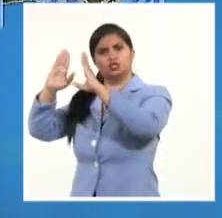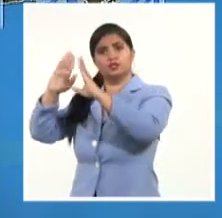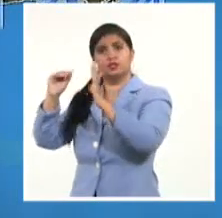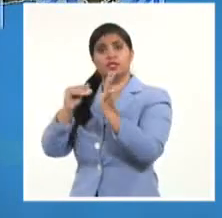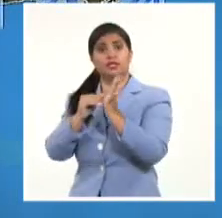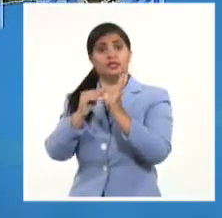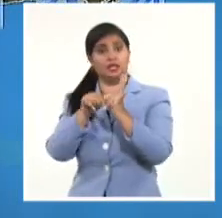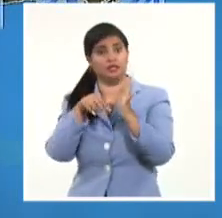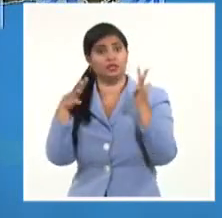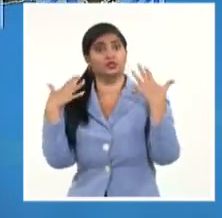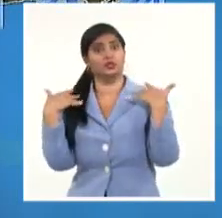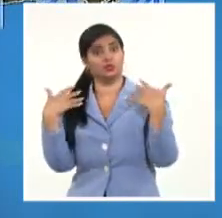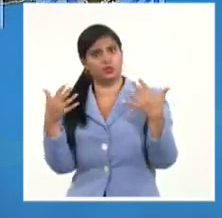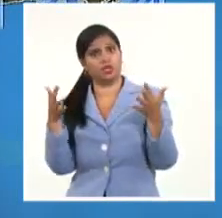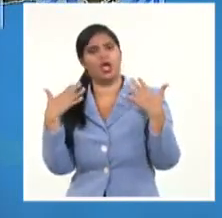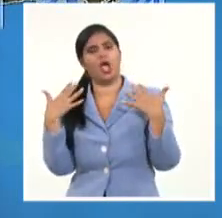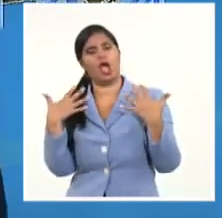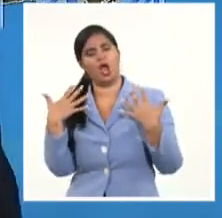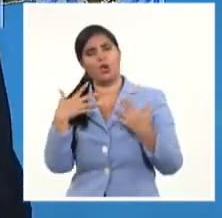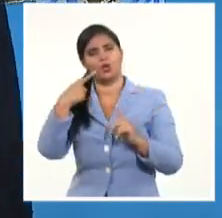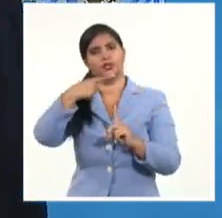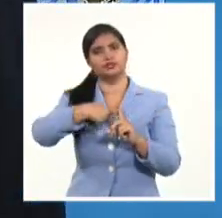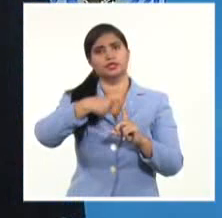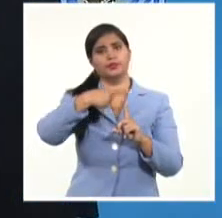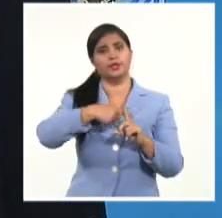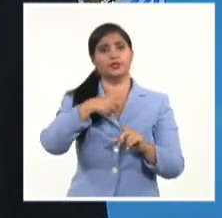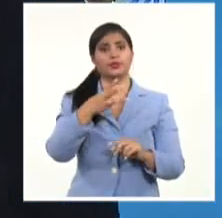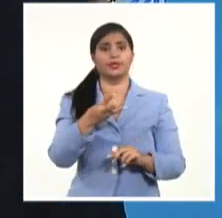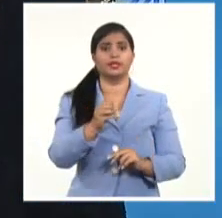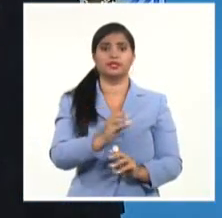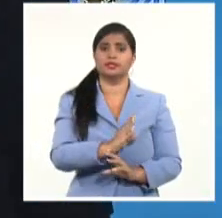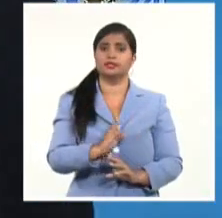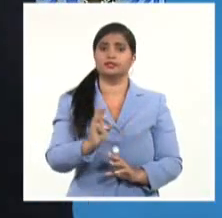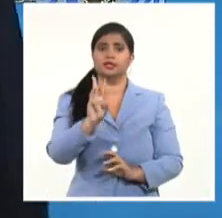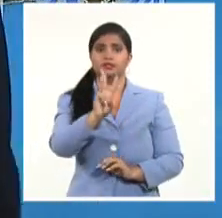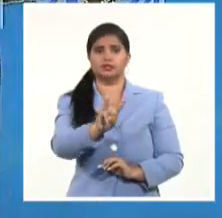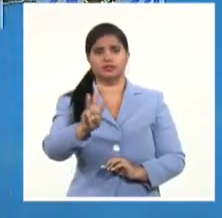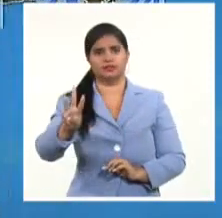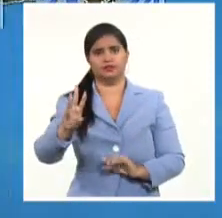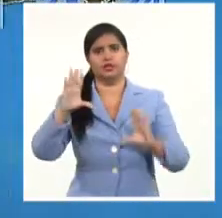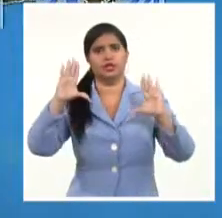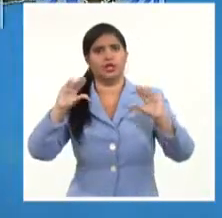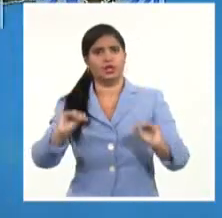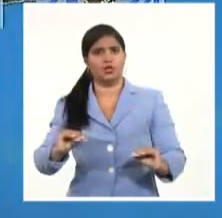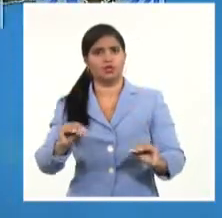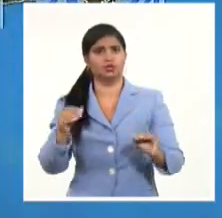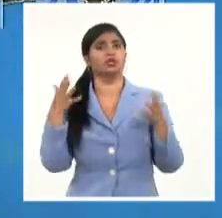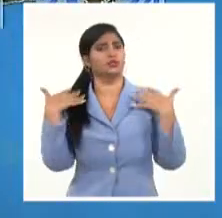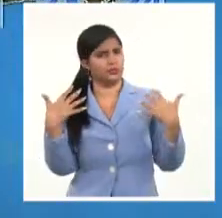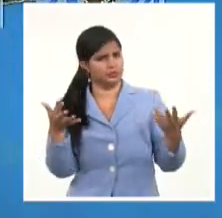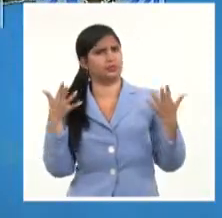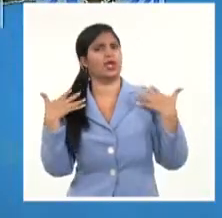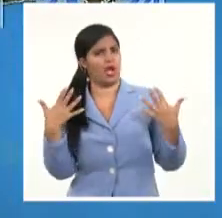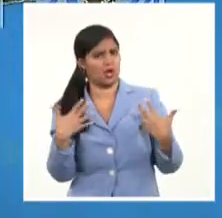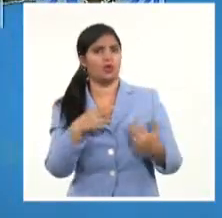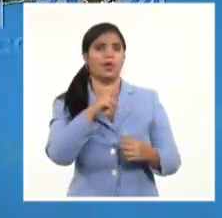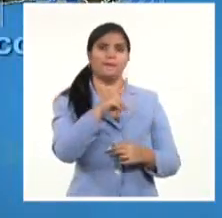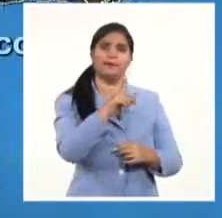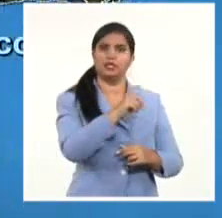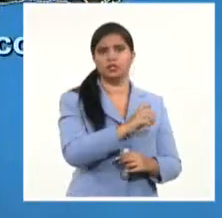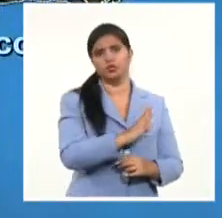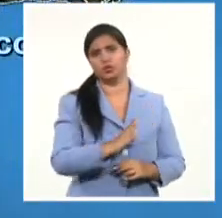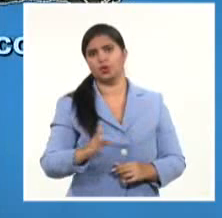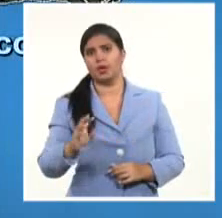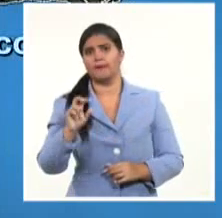cálida, las temperaturas máximas con valores entre 30 y 33 grados Celsius y en la noche con poca variación, valores entre 21 y 24